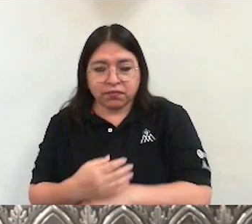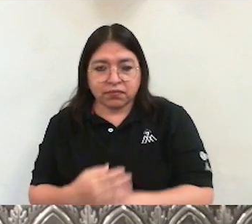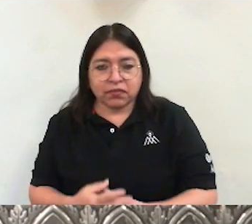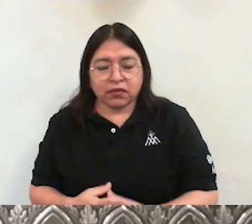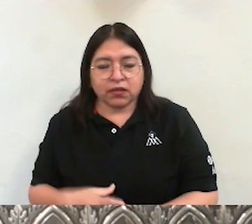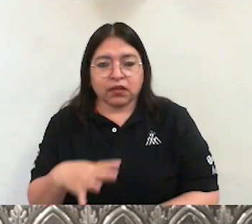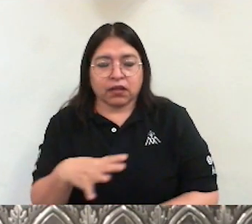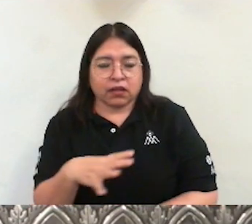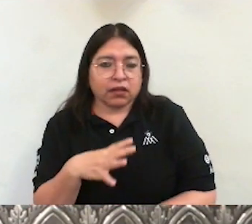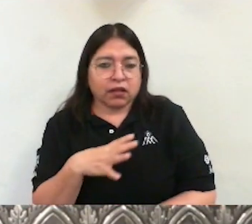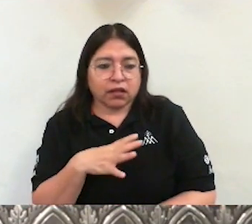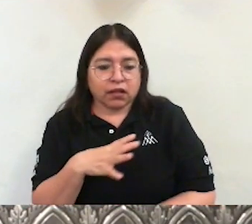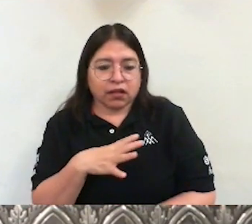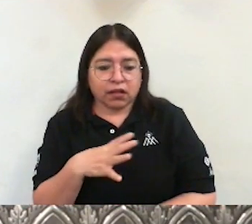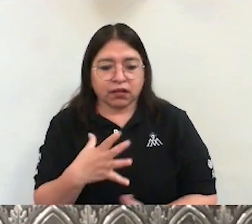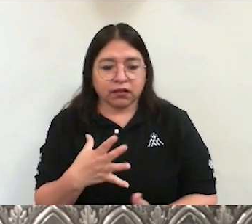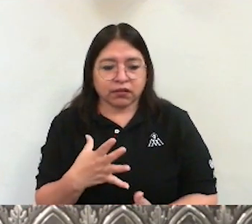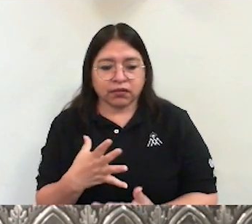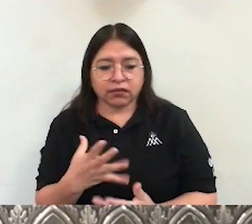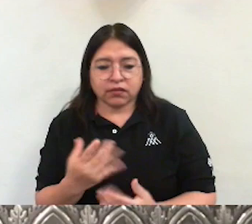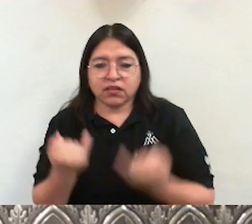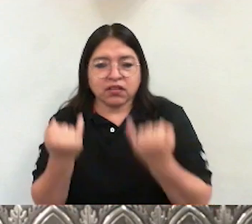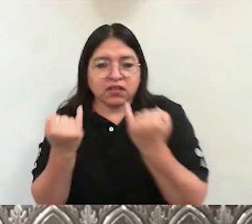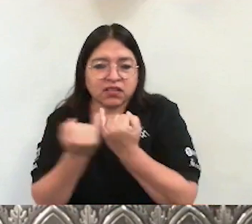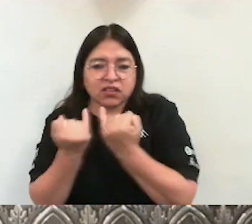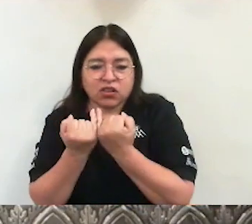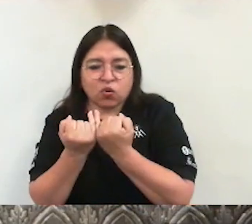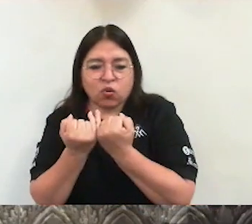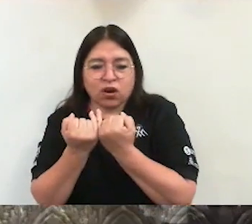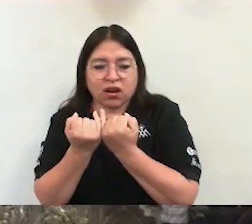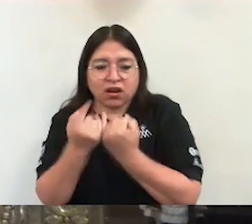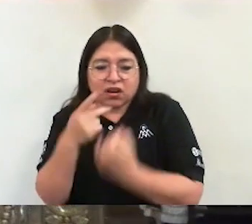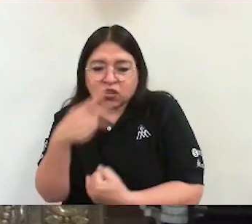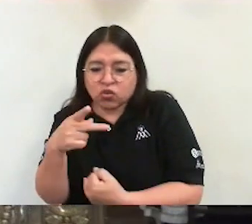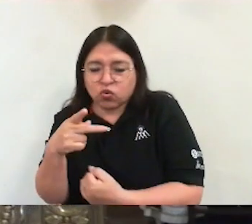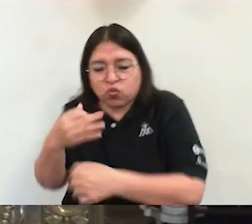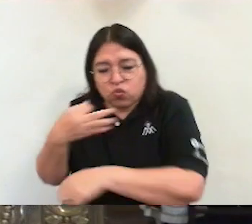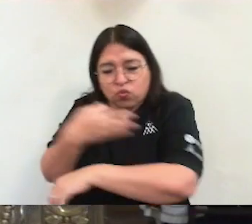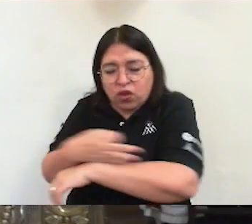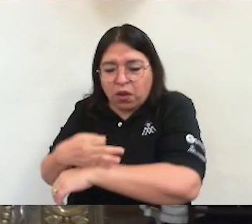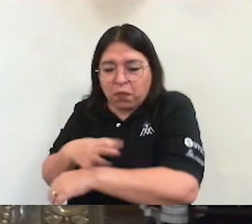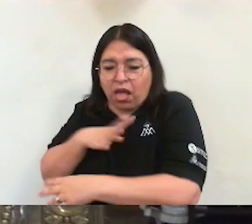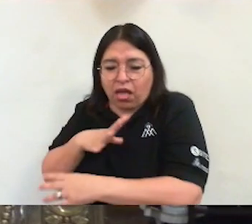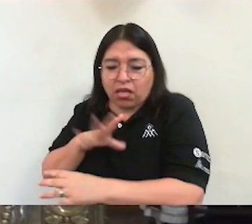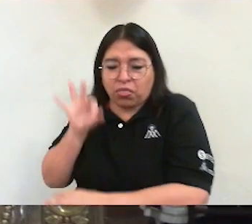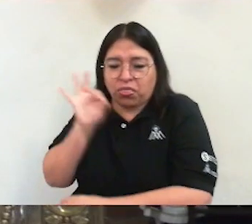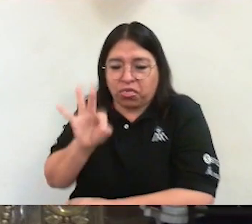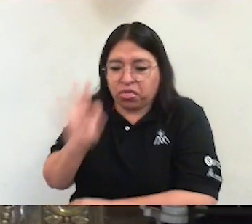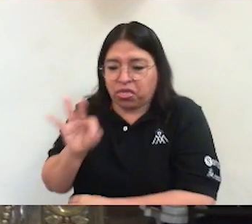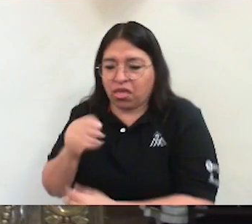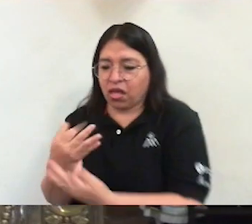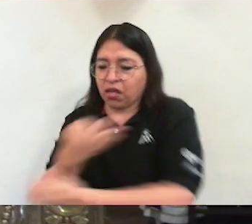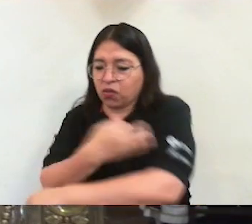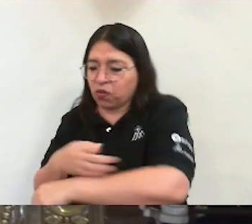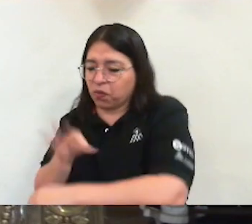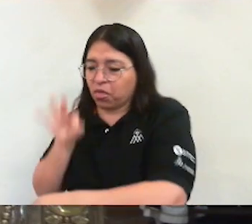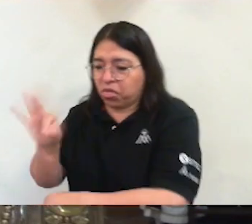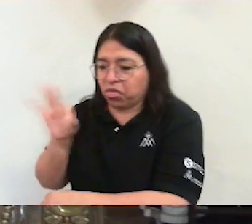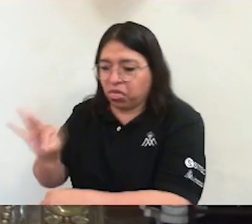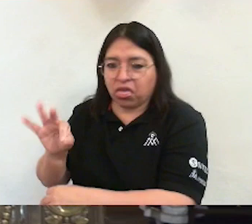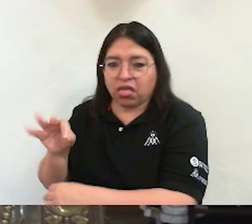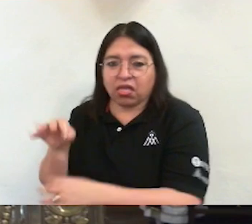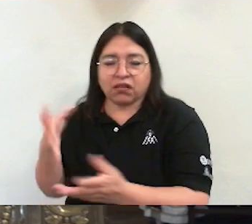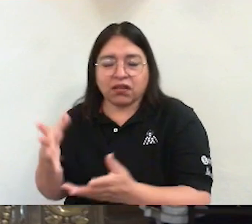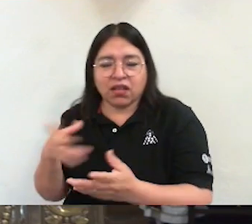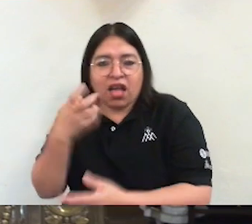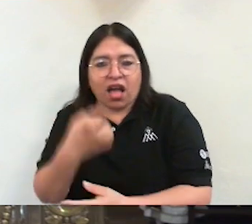como Jesús fue tentado en el desierto. Las tres tentaciones